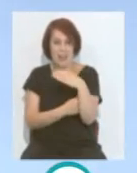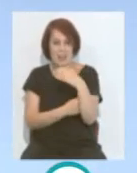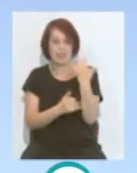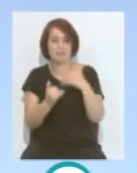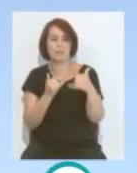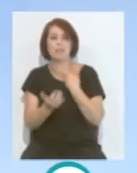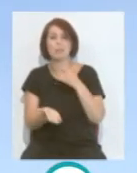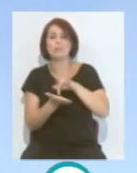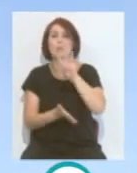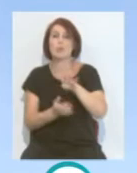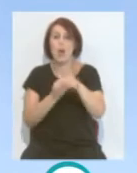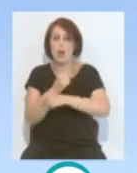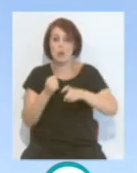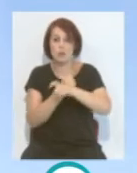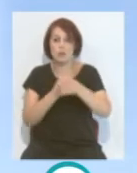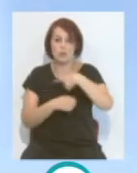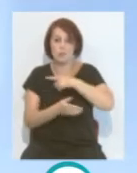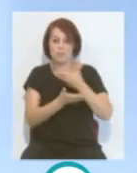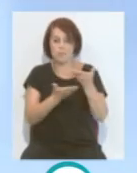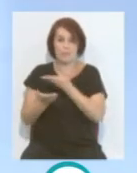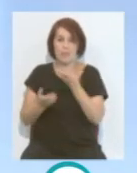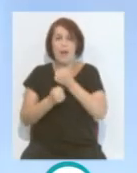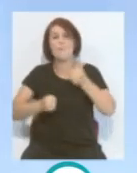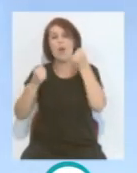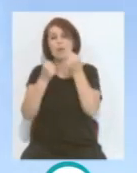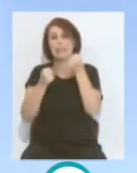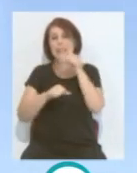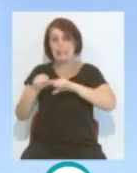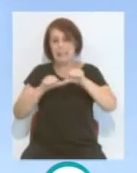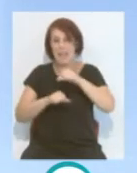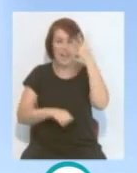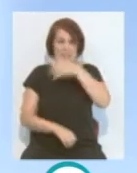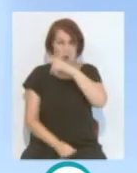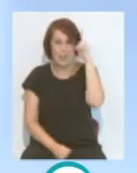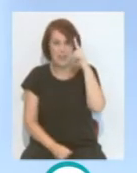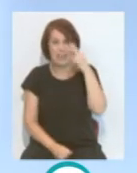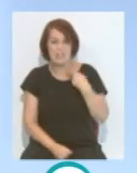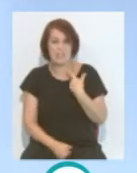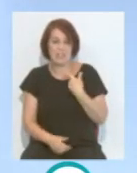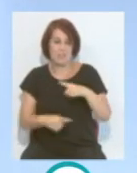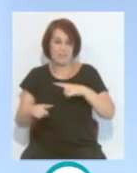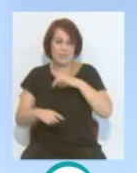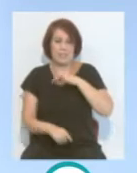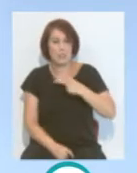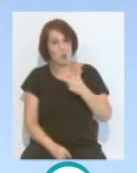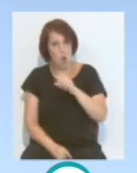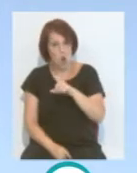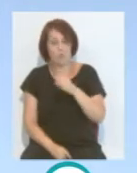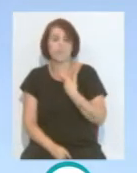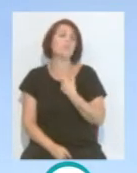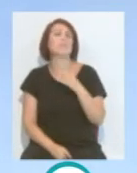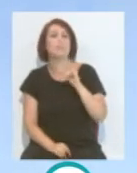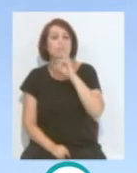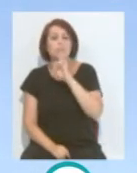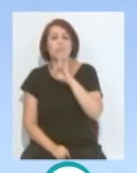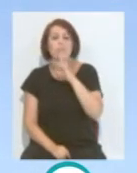va a jugar el 4 de agosto. Vamos a recibir al campeón de Liga, Atlético de Madrid del Cholo Simeone. Pablo. Pues muy contento por